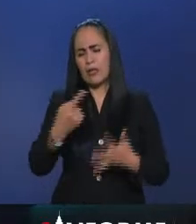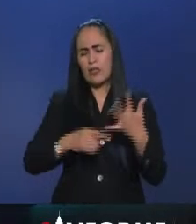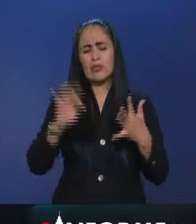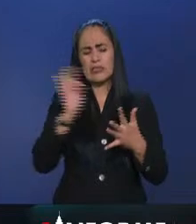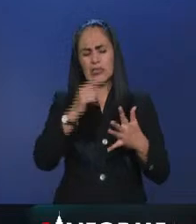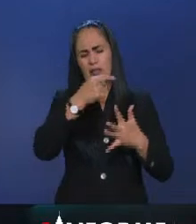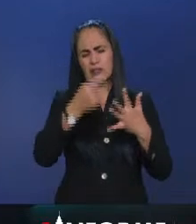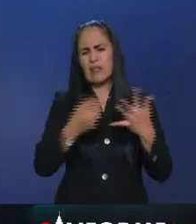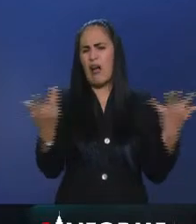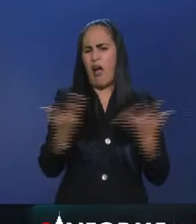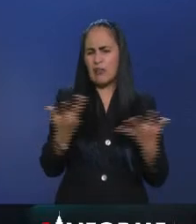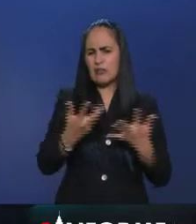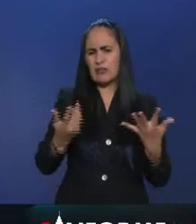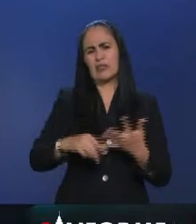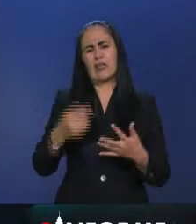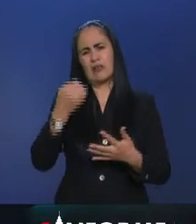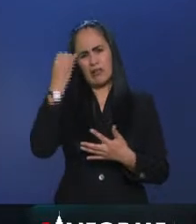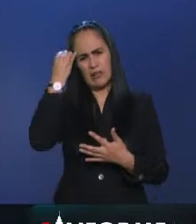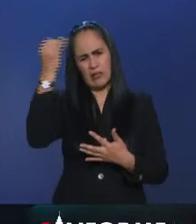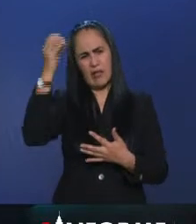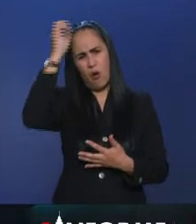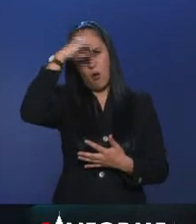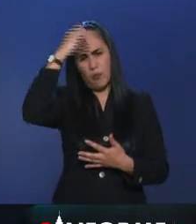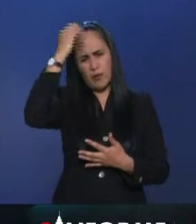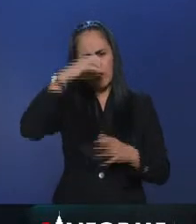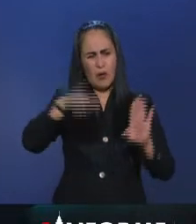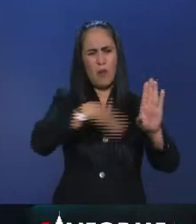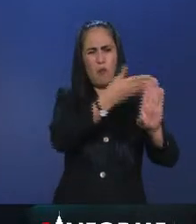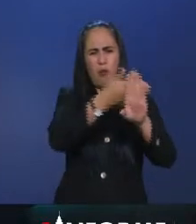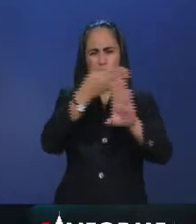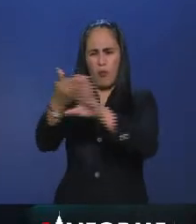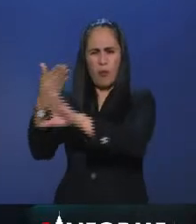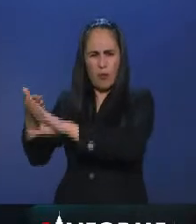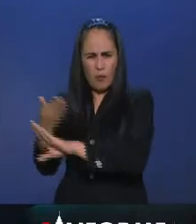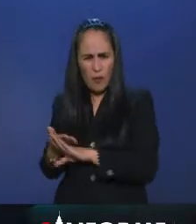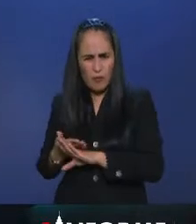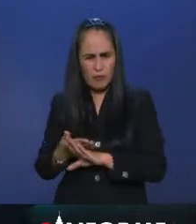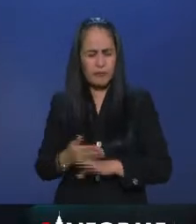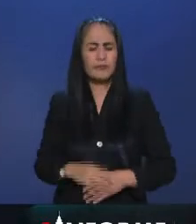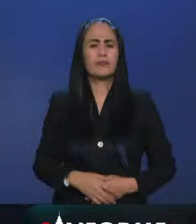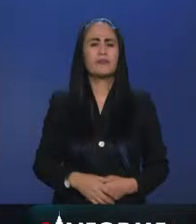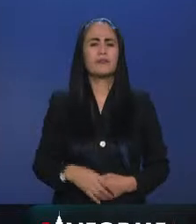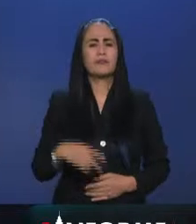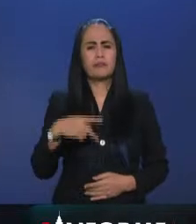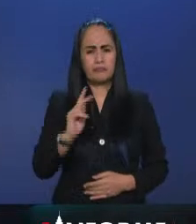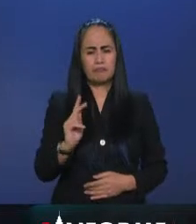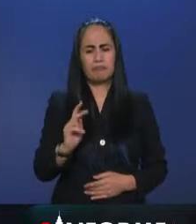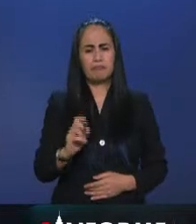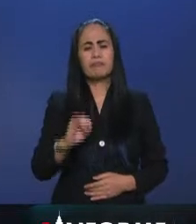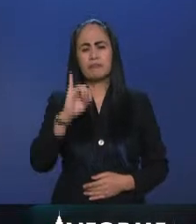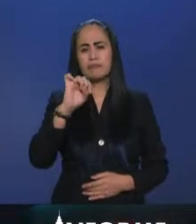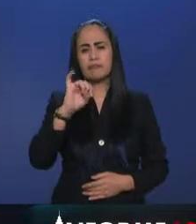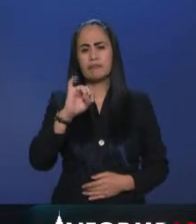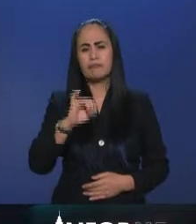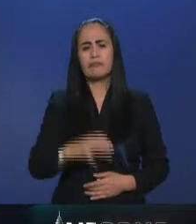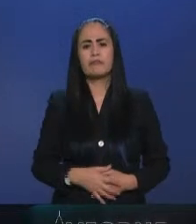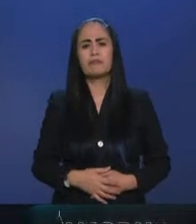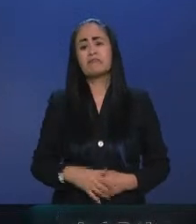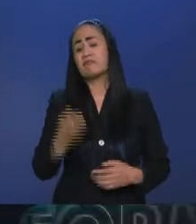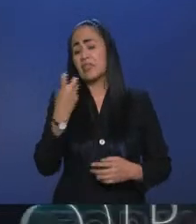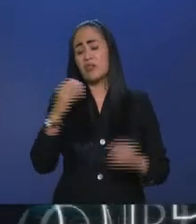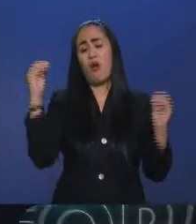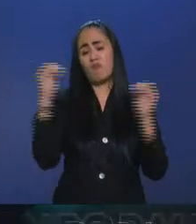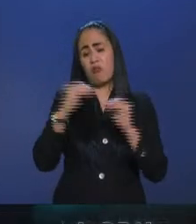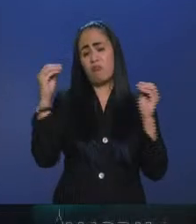se nota que eligieron varios blancos para simplificar al azar pero yo creo que esta semana es cuando va va a continuar esta